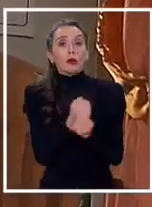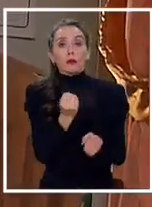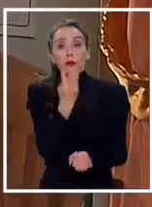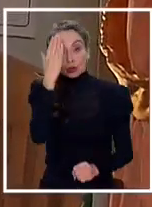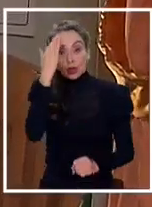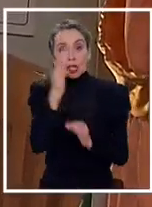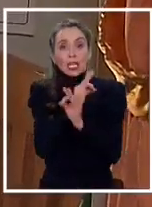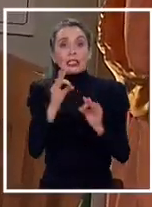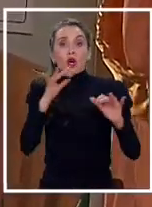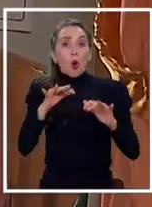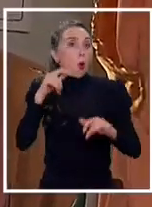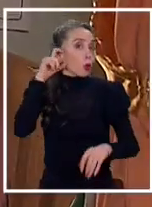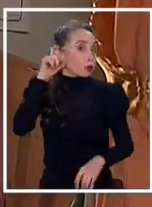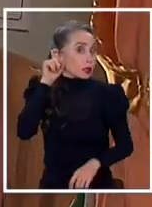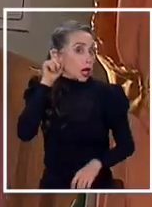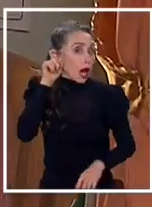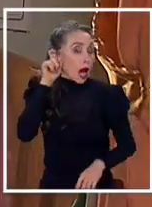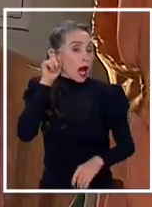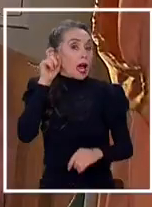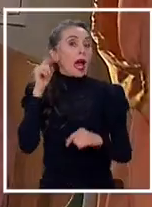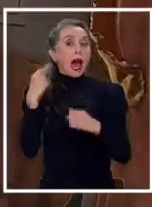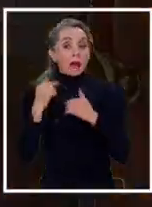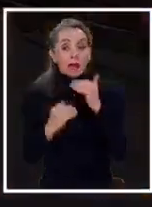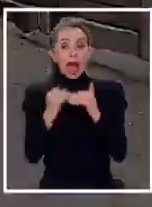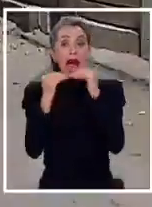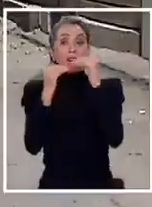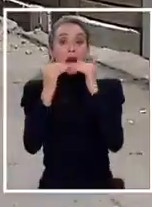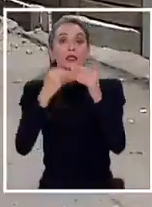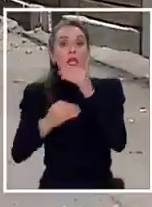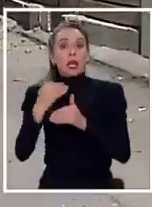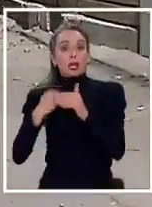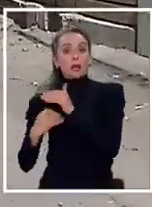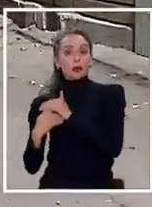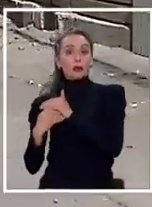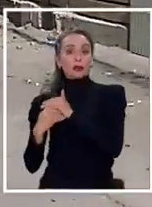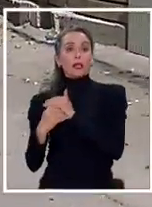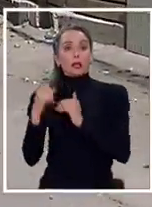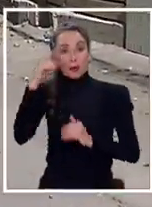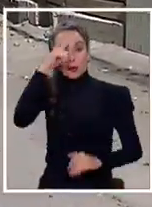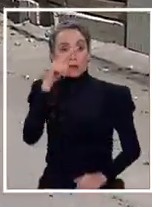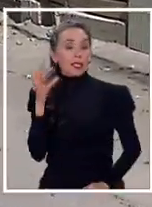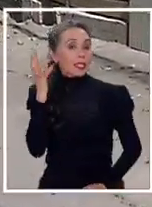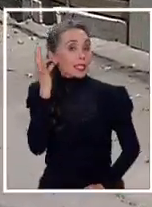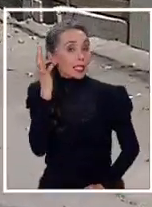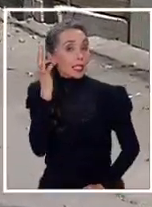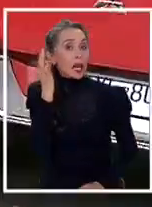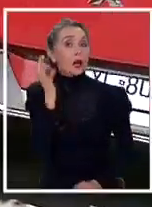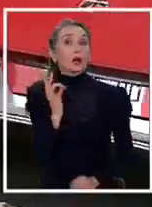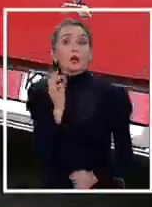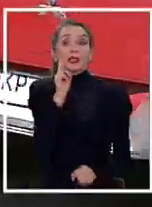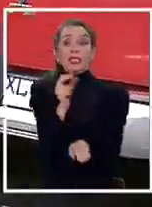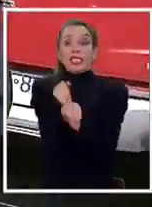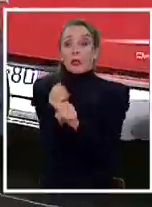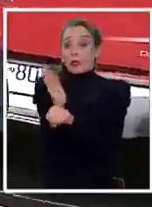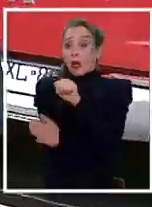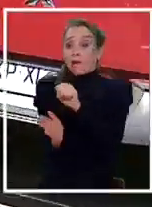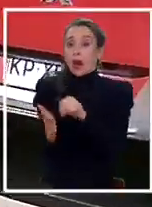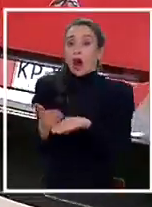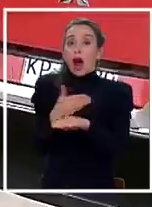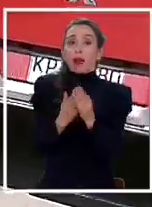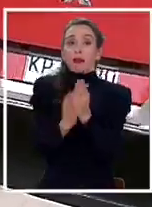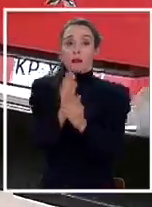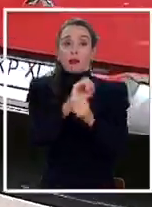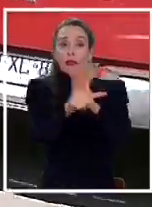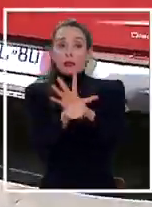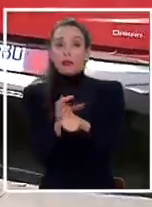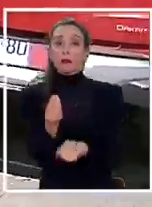él no lo ocupe porque es como que va retrocediendo. Una dificultad más para esta mujer que quedó sin trabajo antes del inicio de la pandemia.